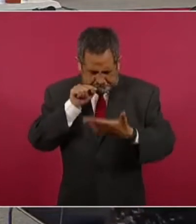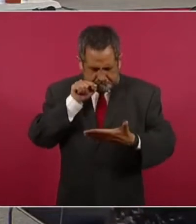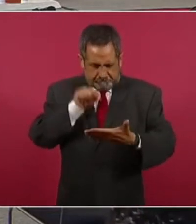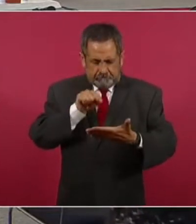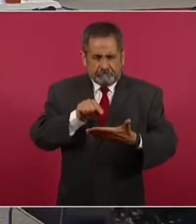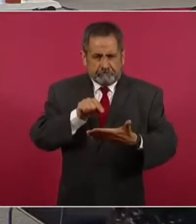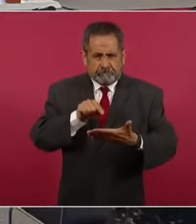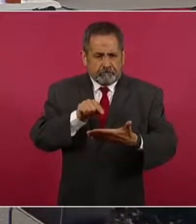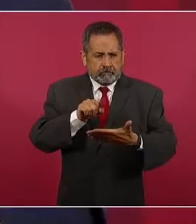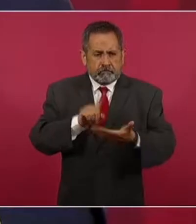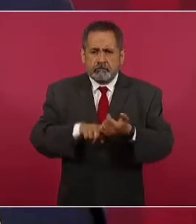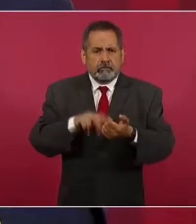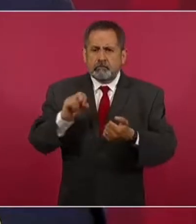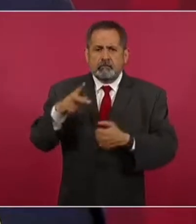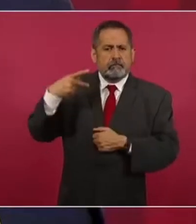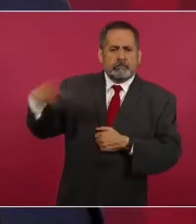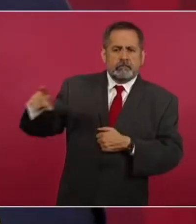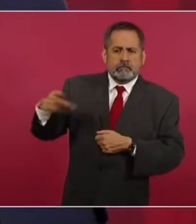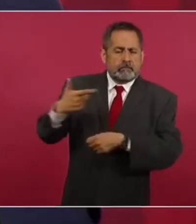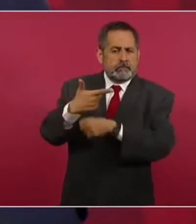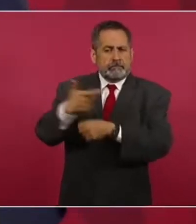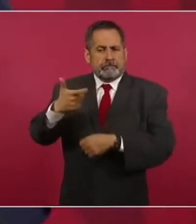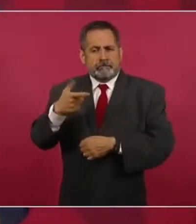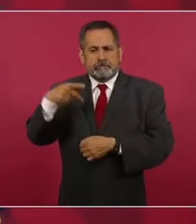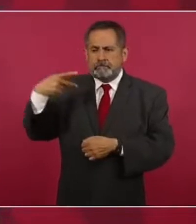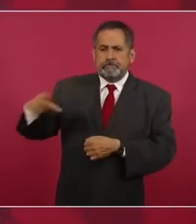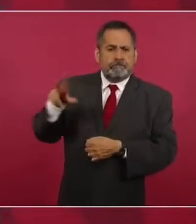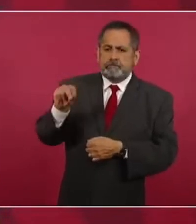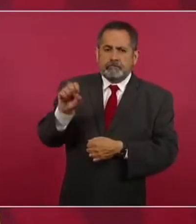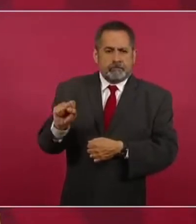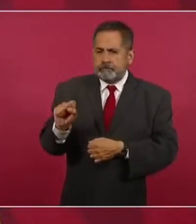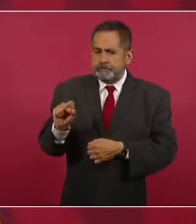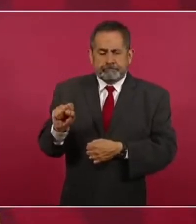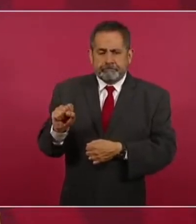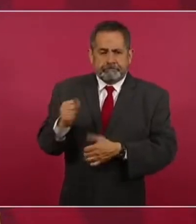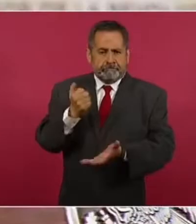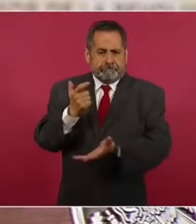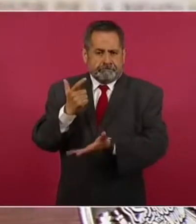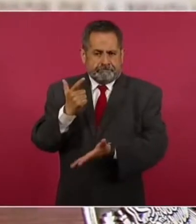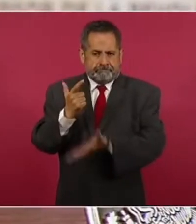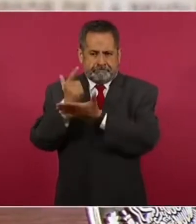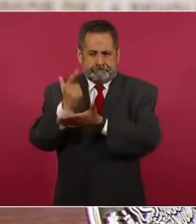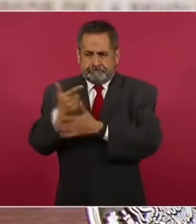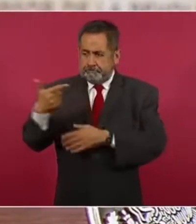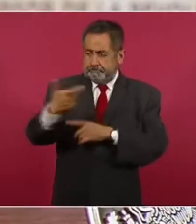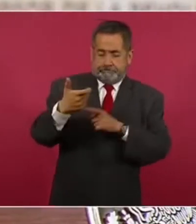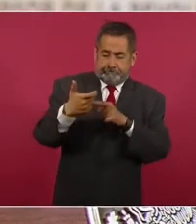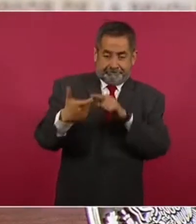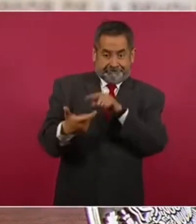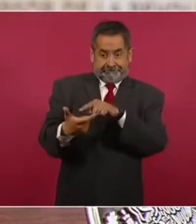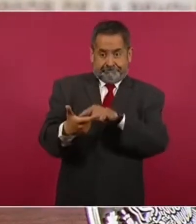no era su arma la que le había quitado la vida al joven. se